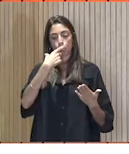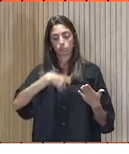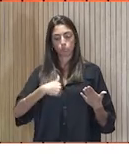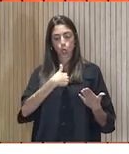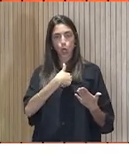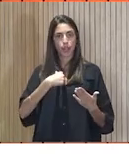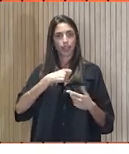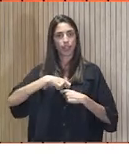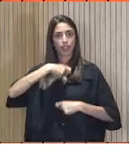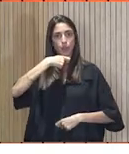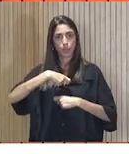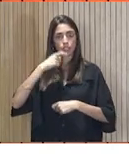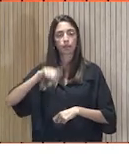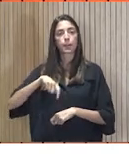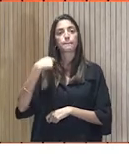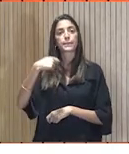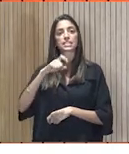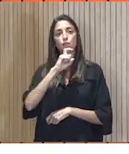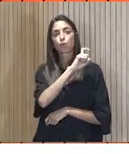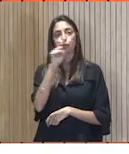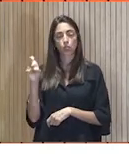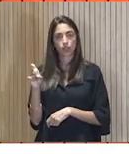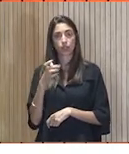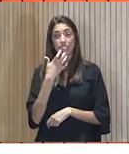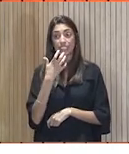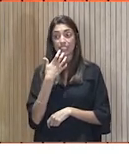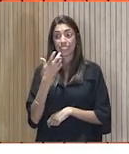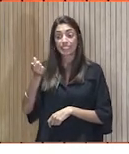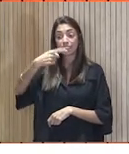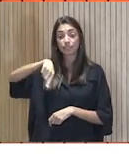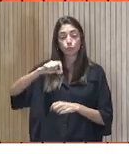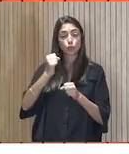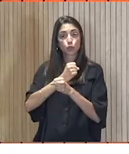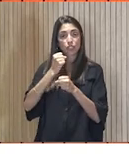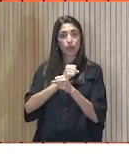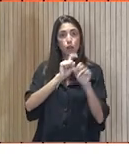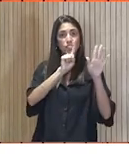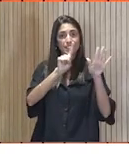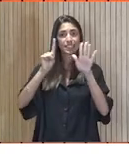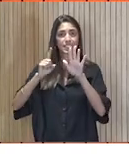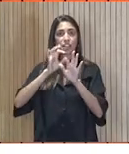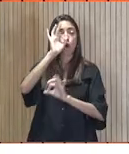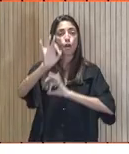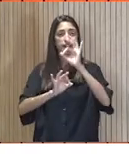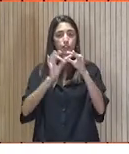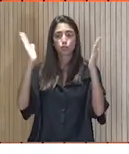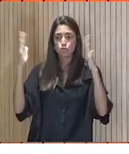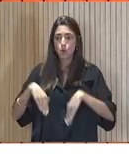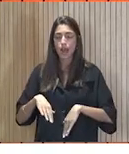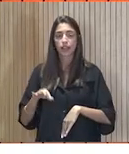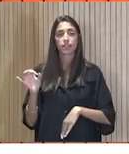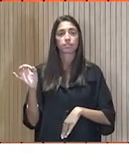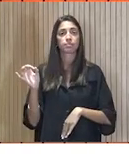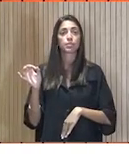por supuesto, también como presidente de la Fundación. Sin el trabajo de esas 66 organizaciones y de todas las demás